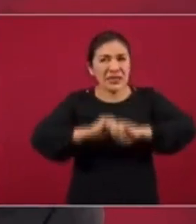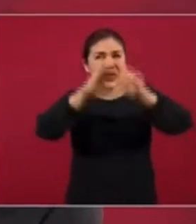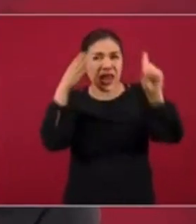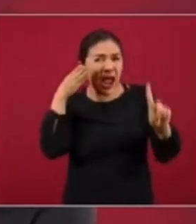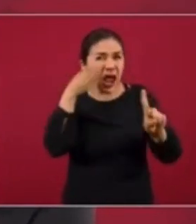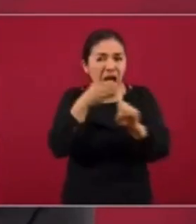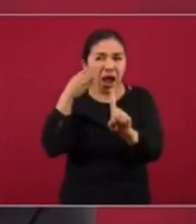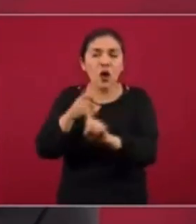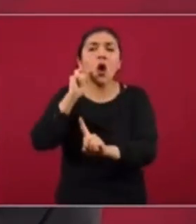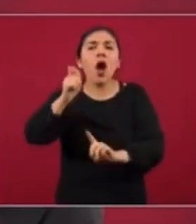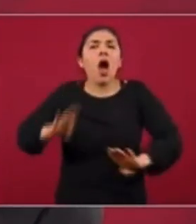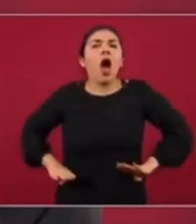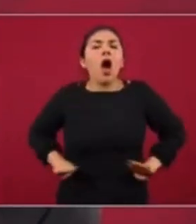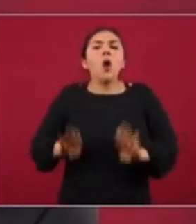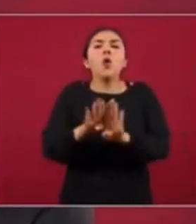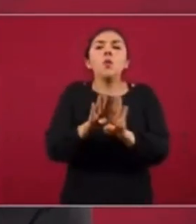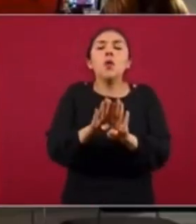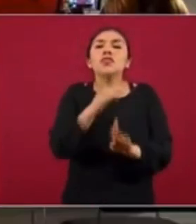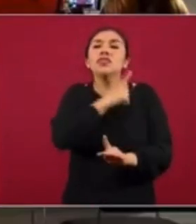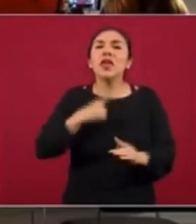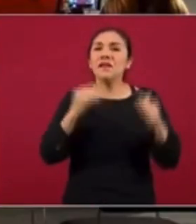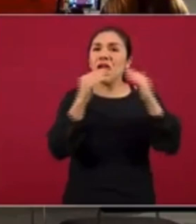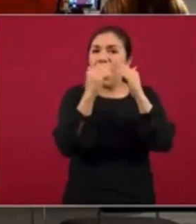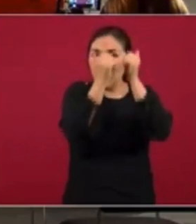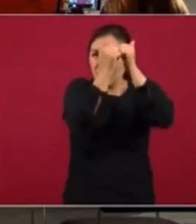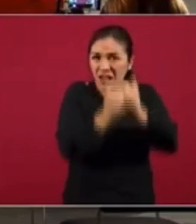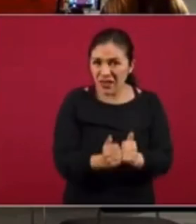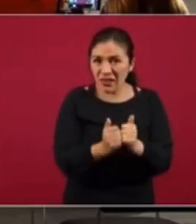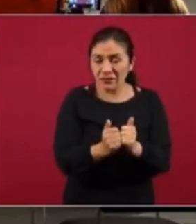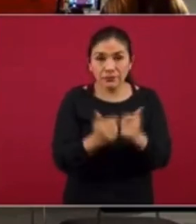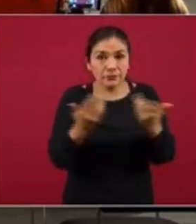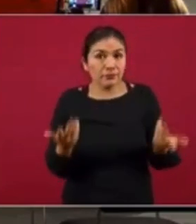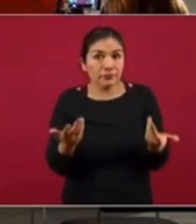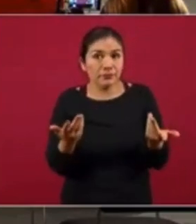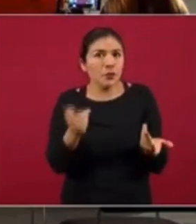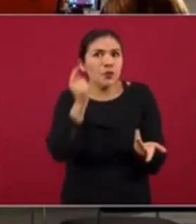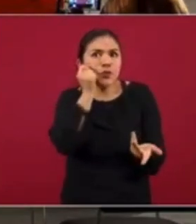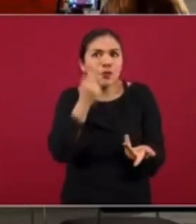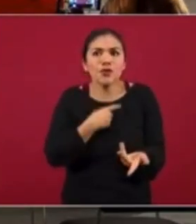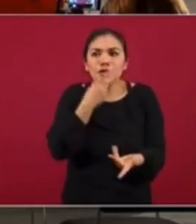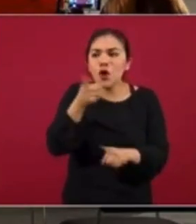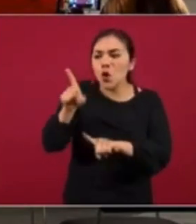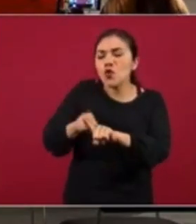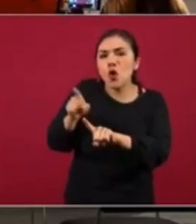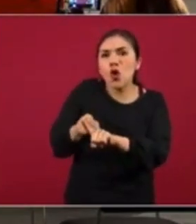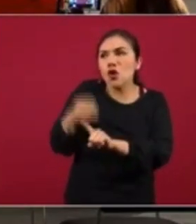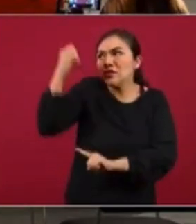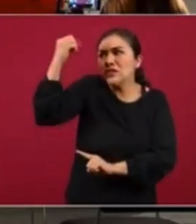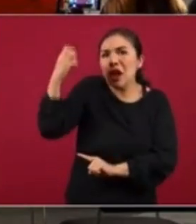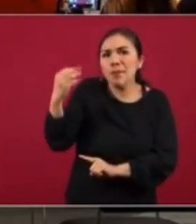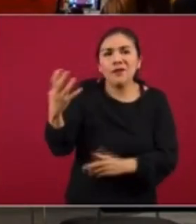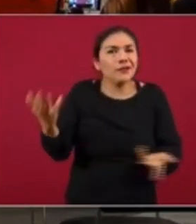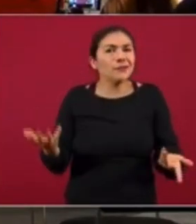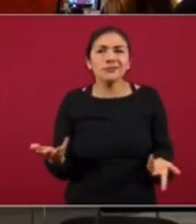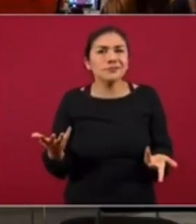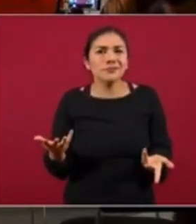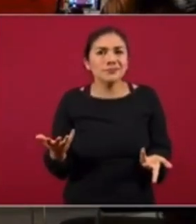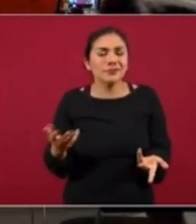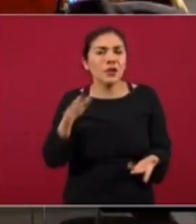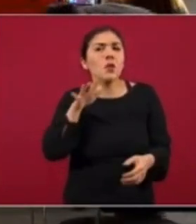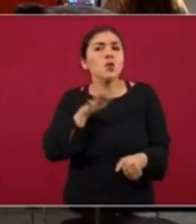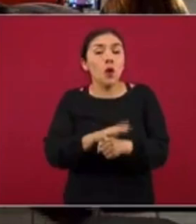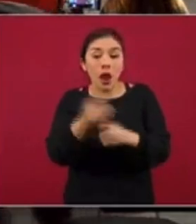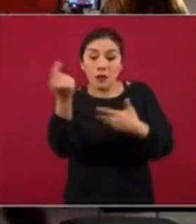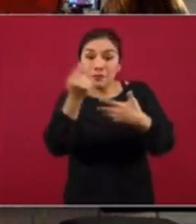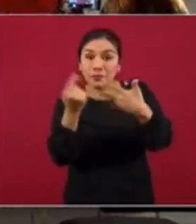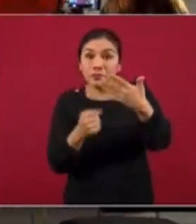que corresponden con medidas de confinamiento, es irrelevante el semáforo, el color del semáforo, no la herramienta